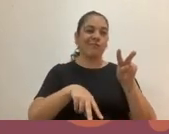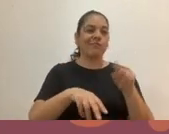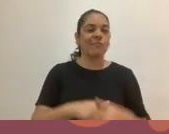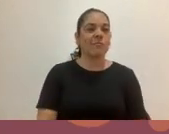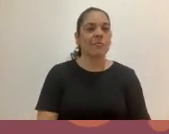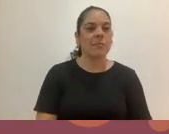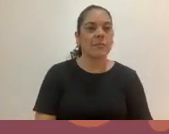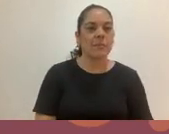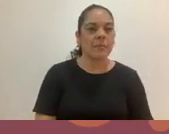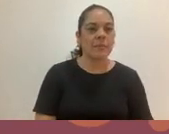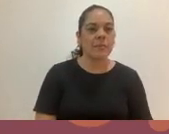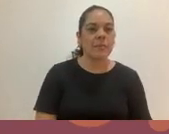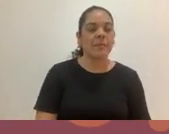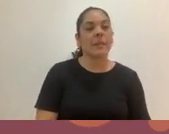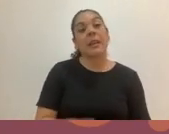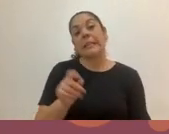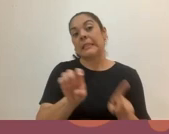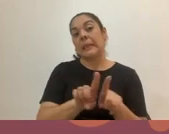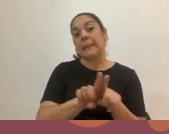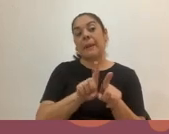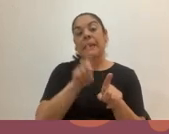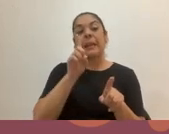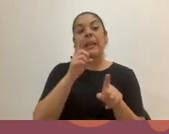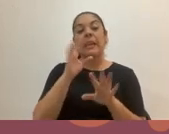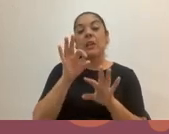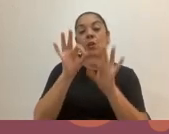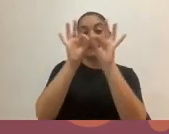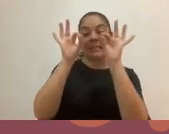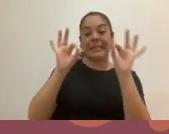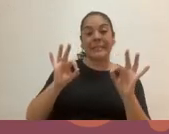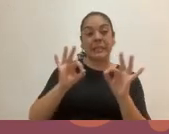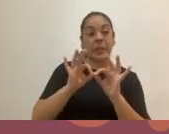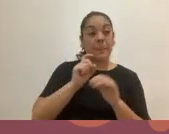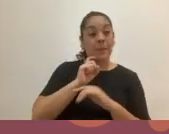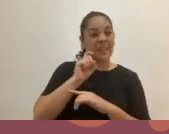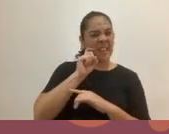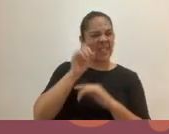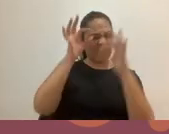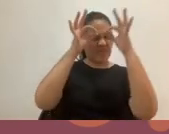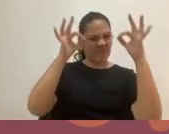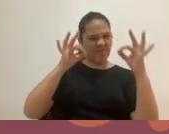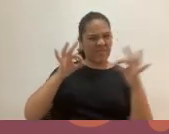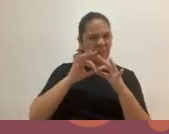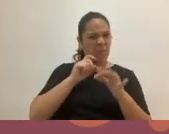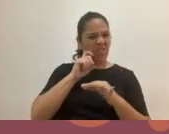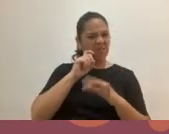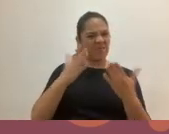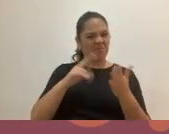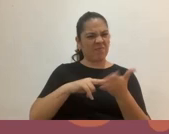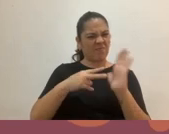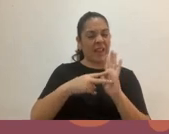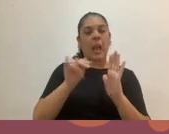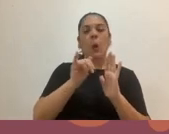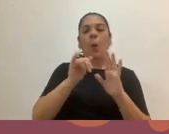Por otro lado, tenemos también lo que son los estereotipos de género. ¿Y qué son los estereotipos de género? Son ese conjunto de